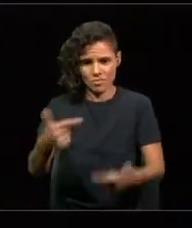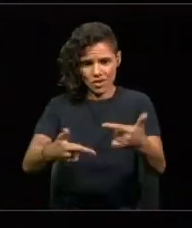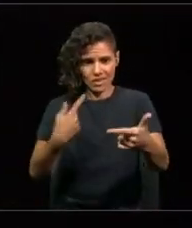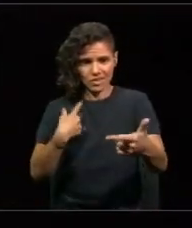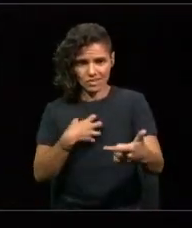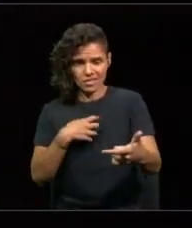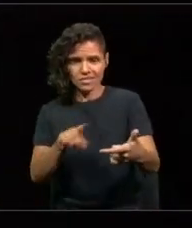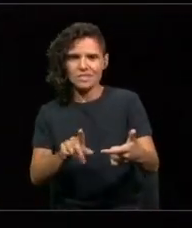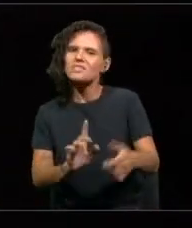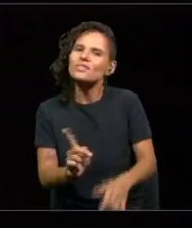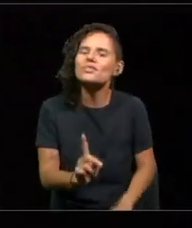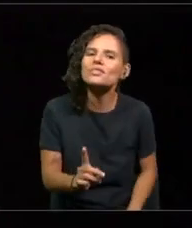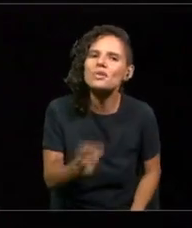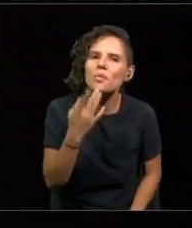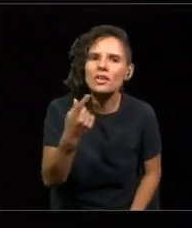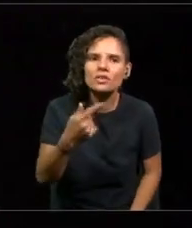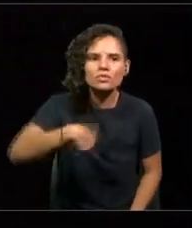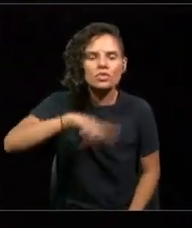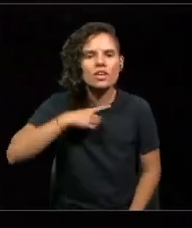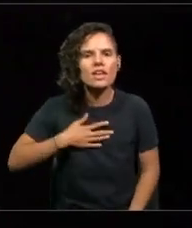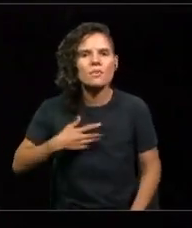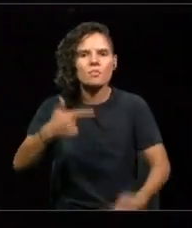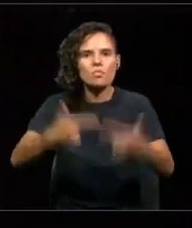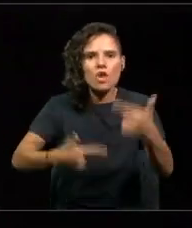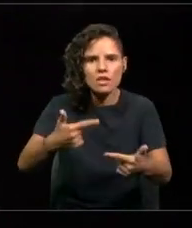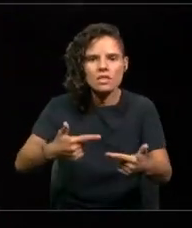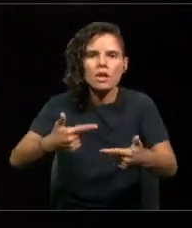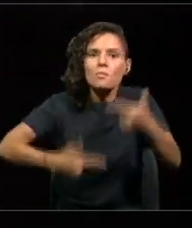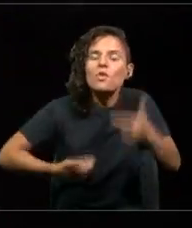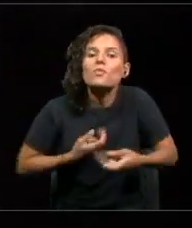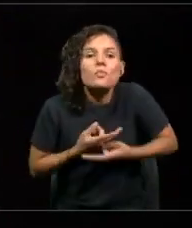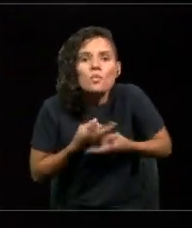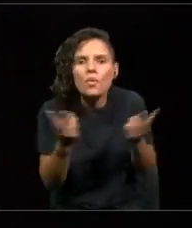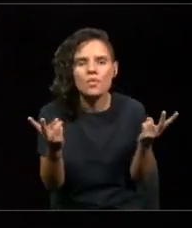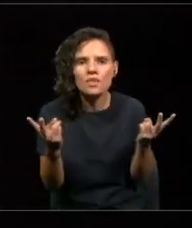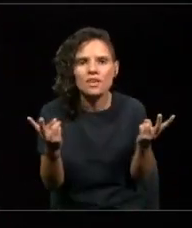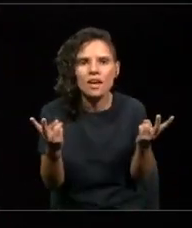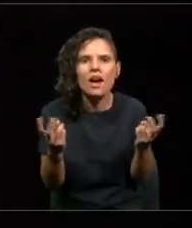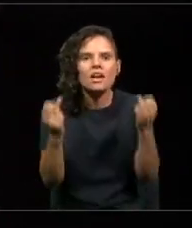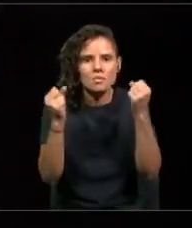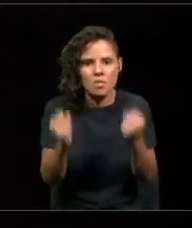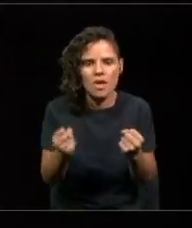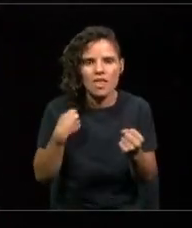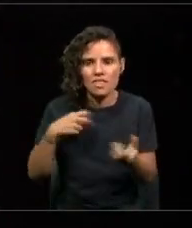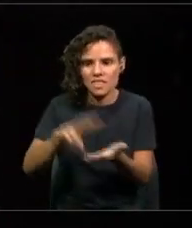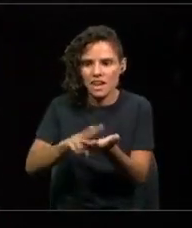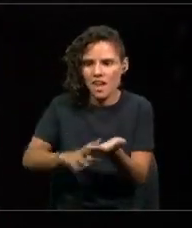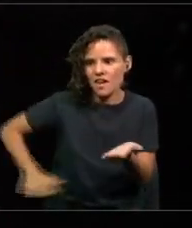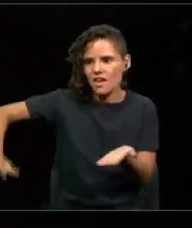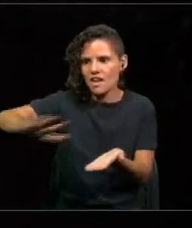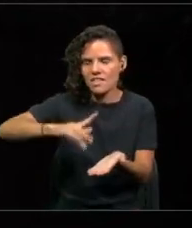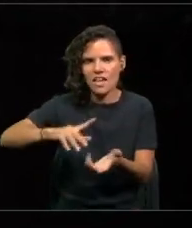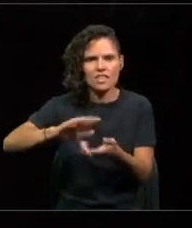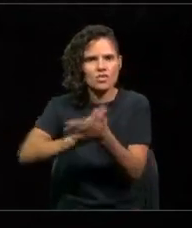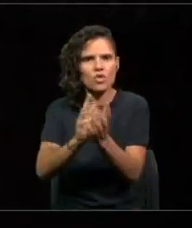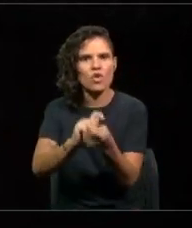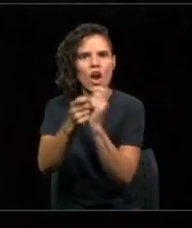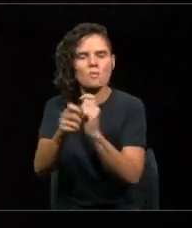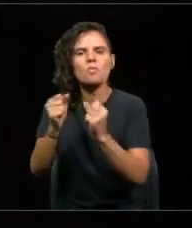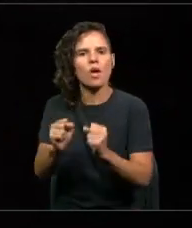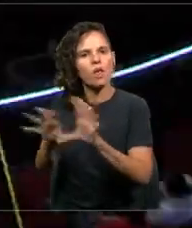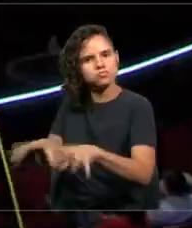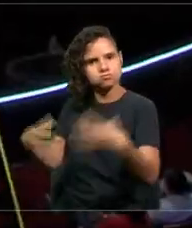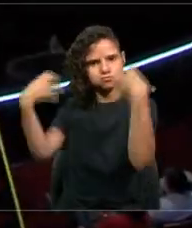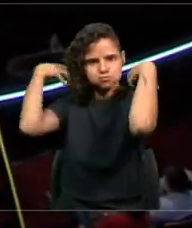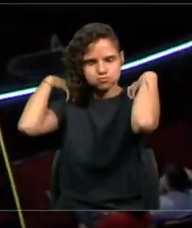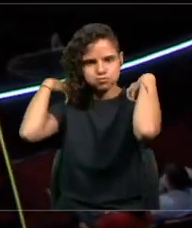nosotros lo que queremos es hacer política, política pública que se haga cargo de la realidad y de los cambios que tienen que haber en nuestro país.